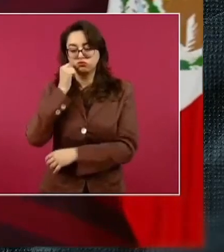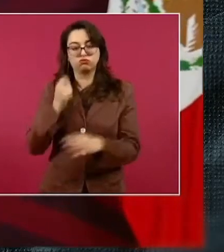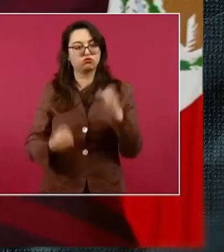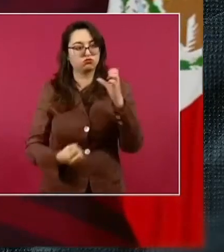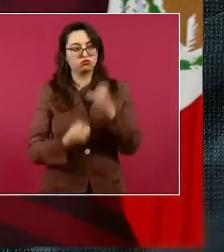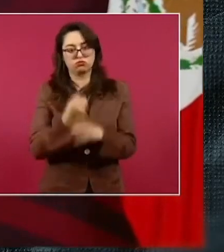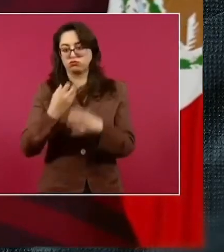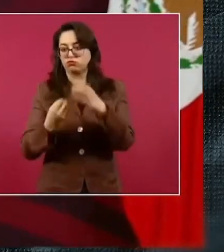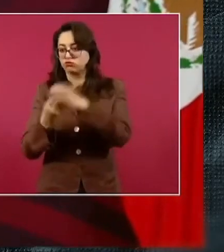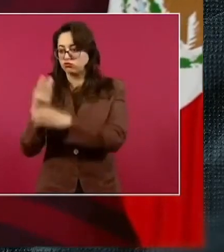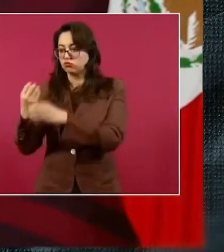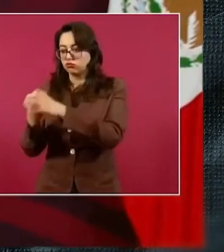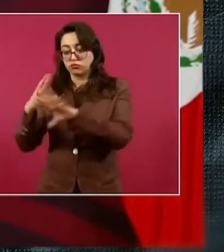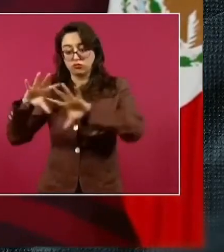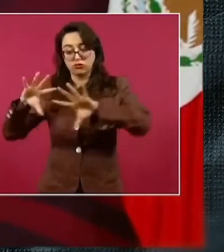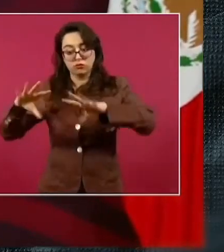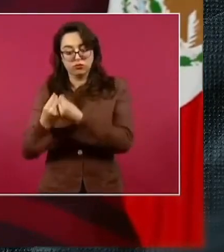ciento